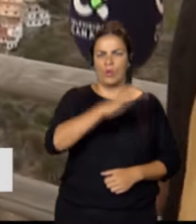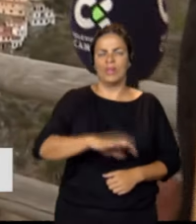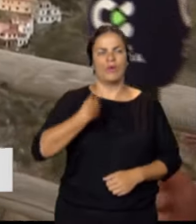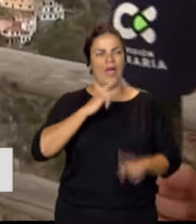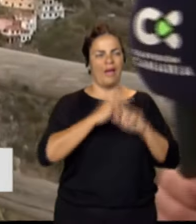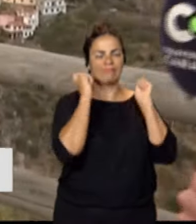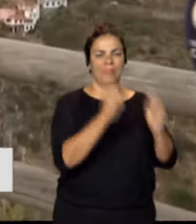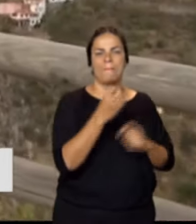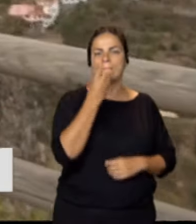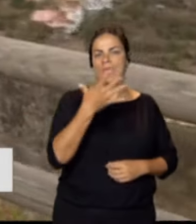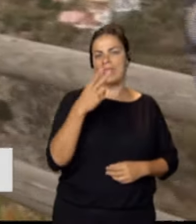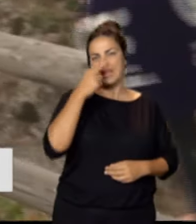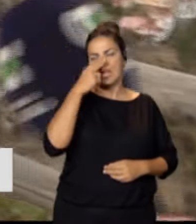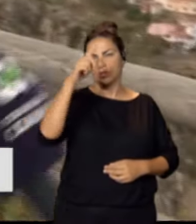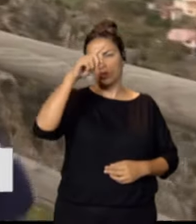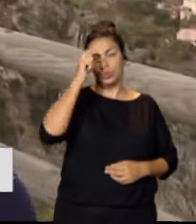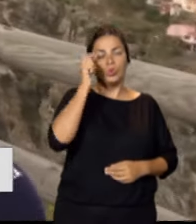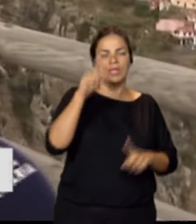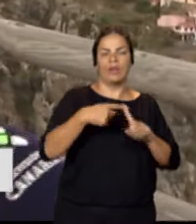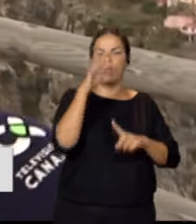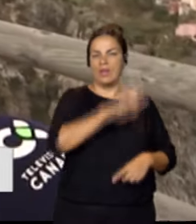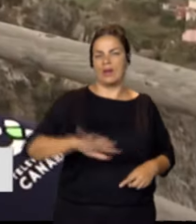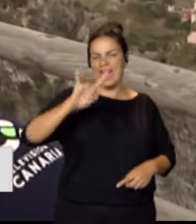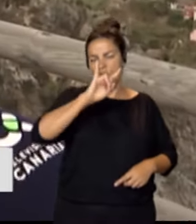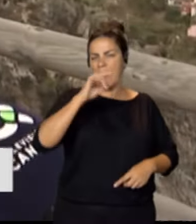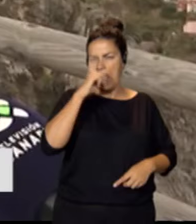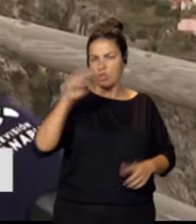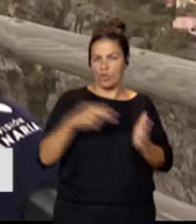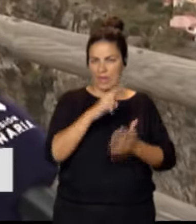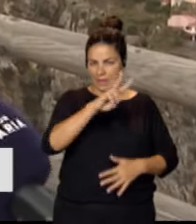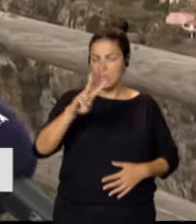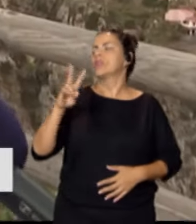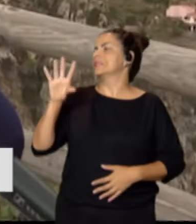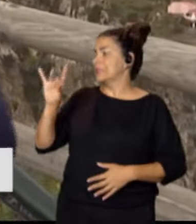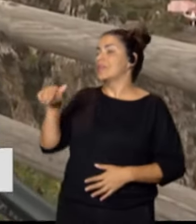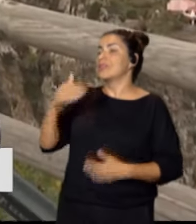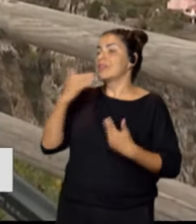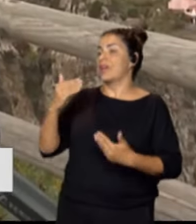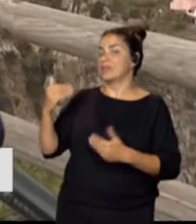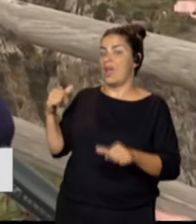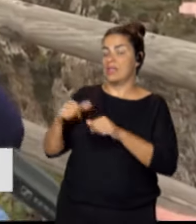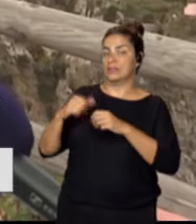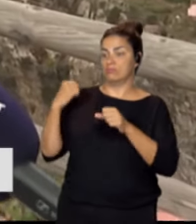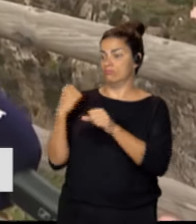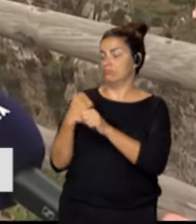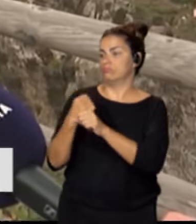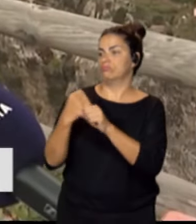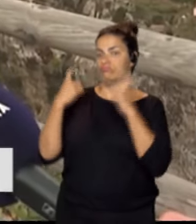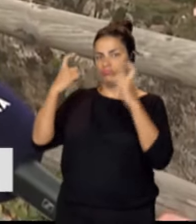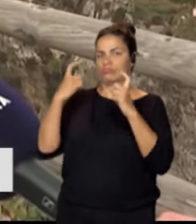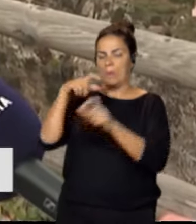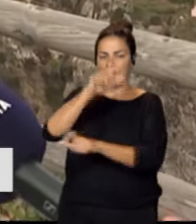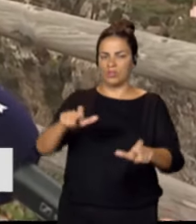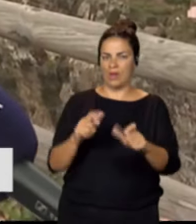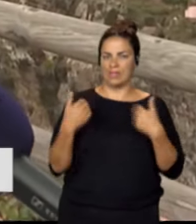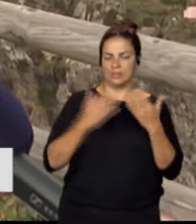regional en 2022, ¿verdad? En 2022, sí. Eso se ha conseguido gracias al trabajo de toda la gente de las hogueras,